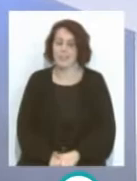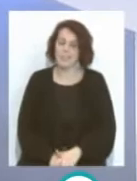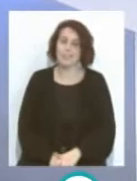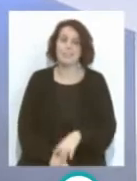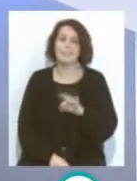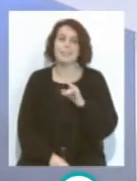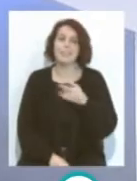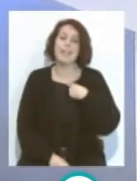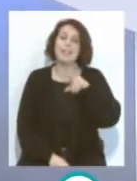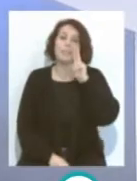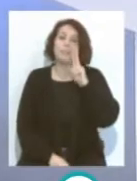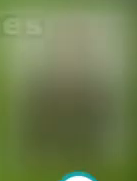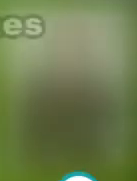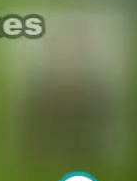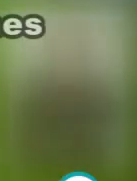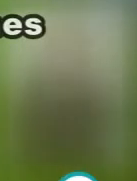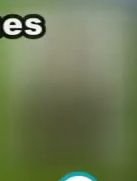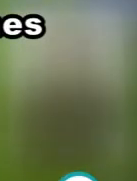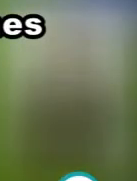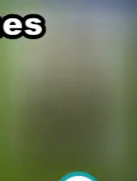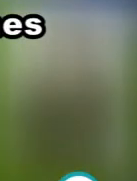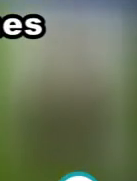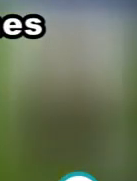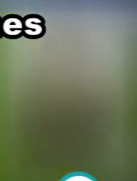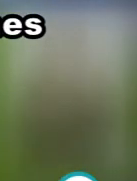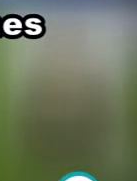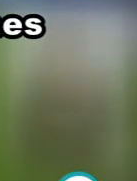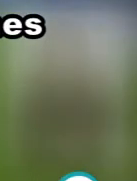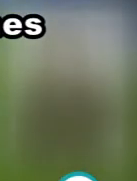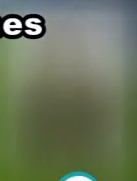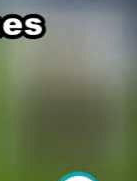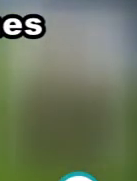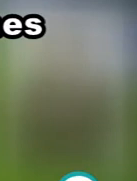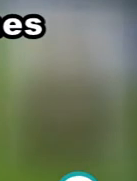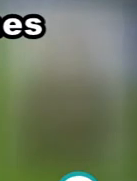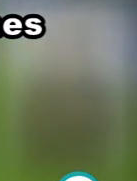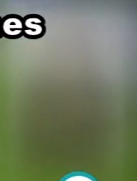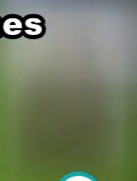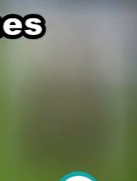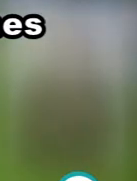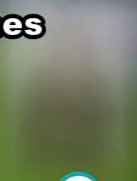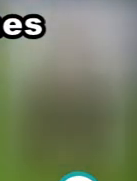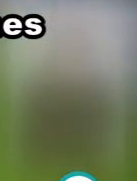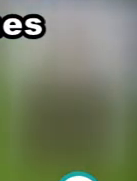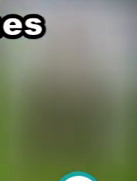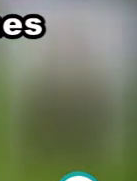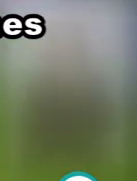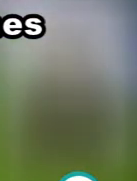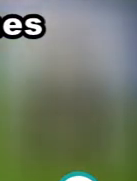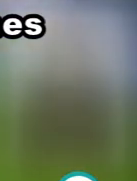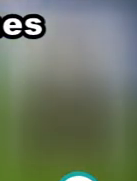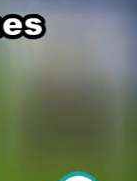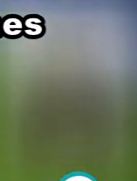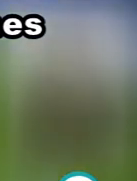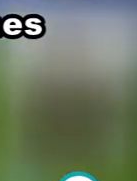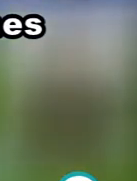Bueno, vamos a ver las imágenes del partido de ayer, que comenzaba con ese gol, con